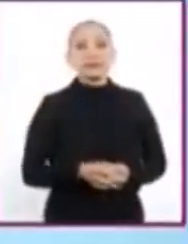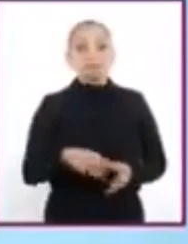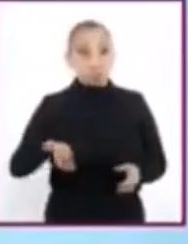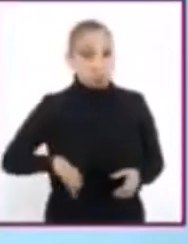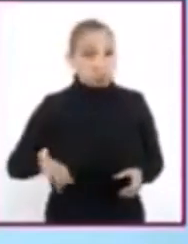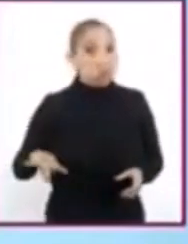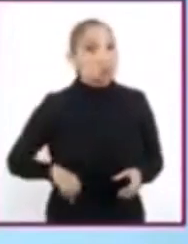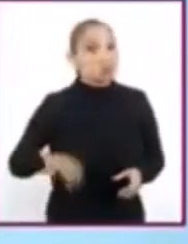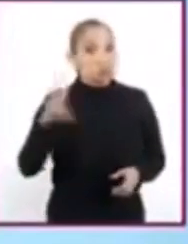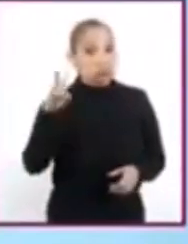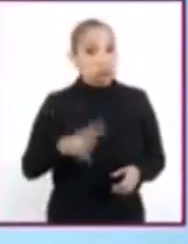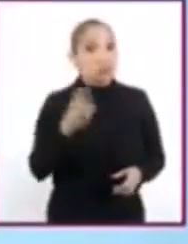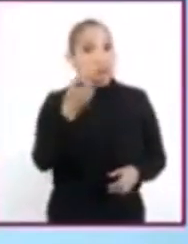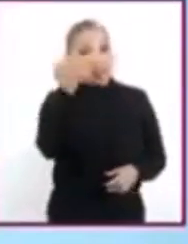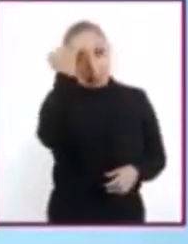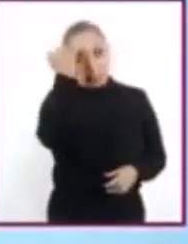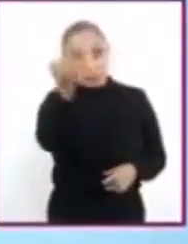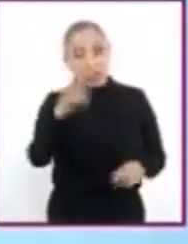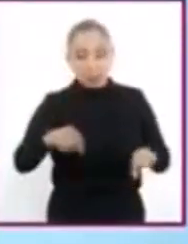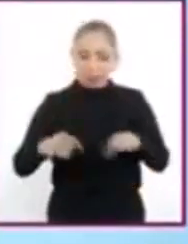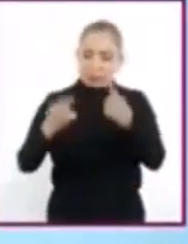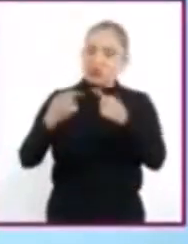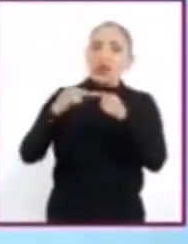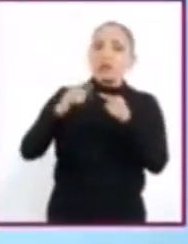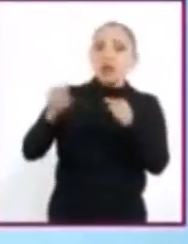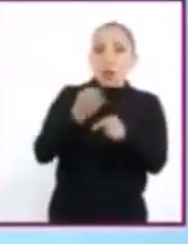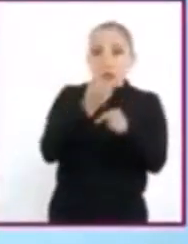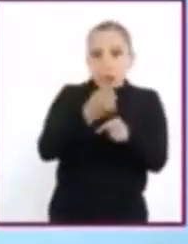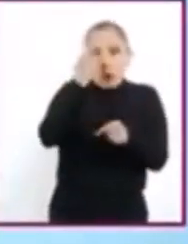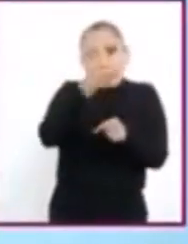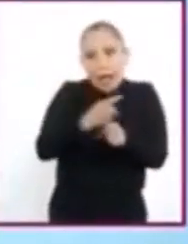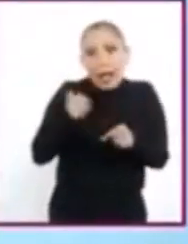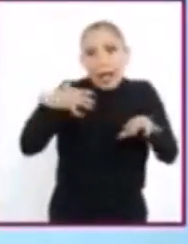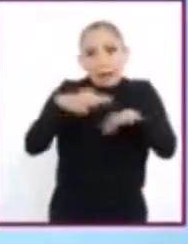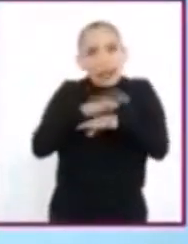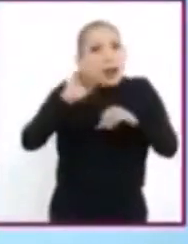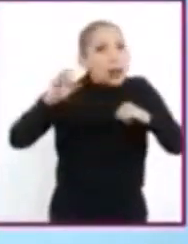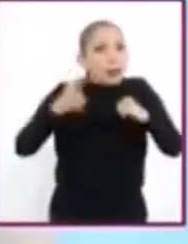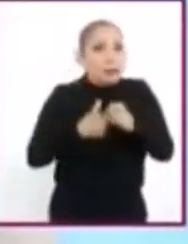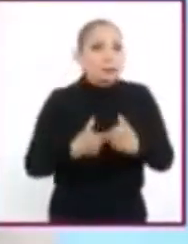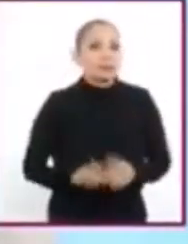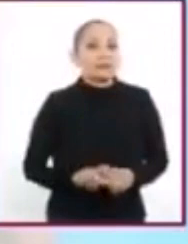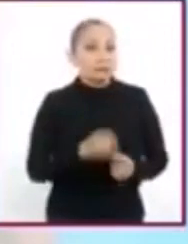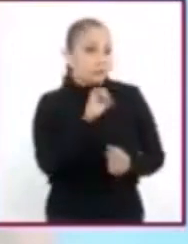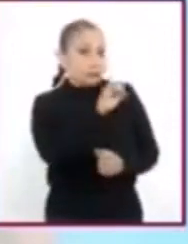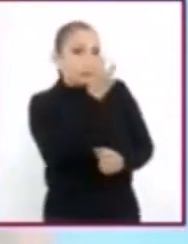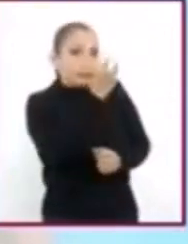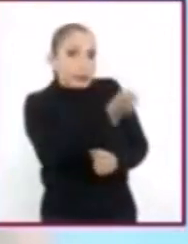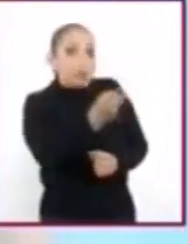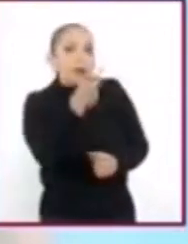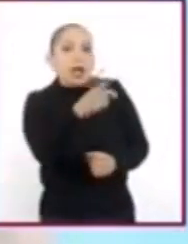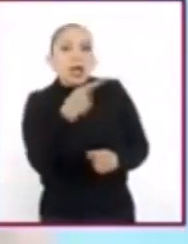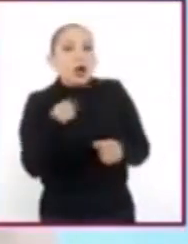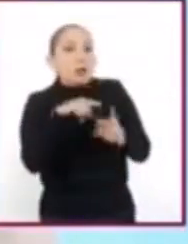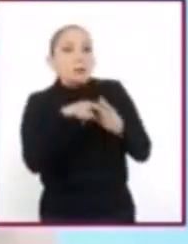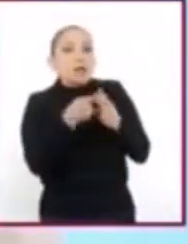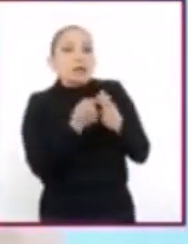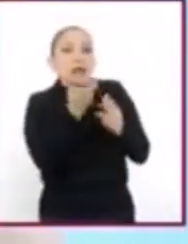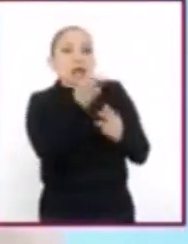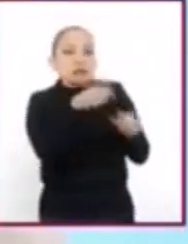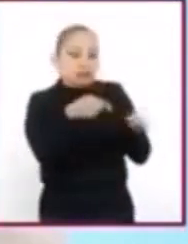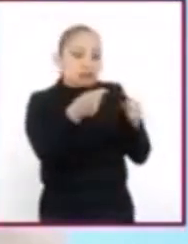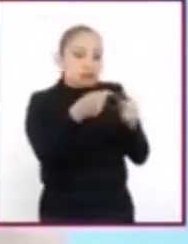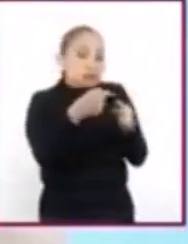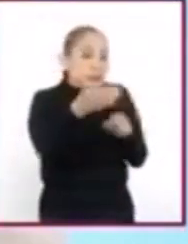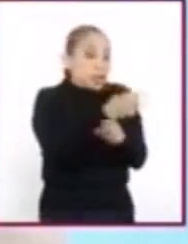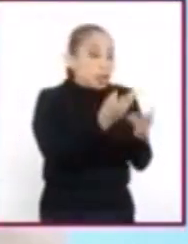Interesante, sin duda, esta idea de que el conflicto es una oportunidad para el cambio, ¿verdad? Claro, pero el punto de partida para ello es